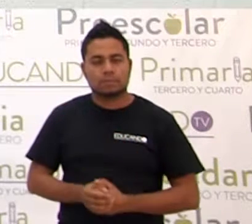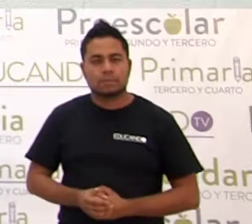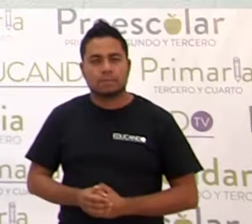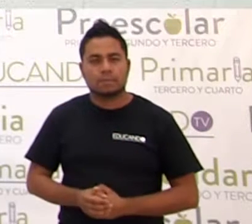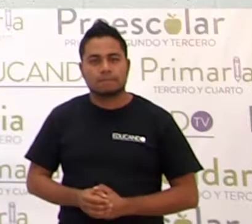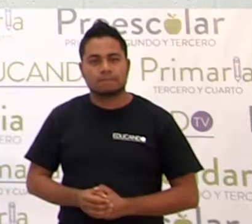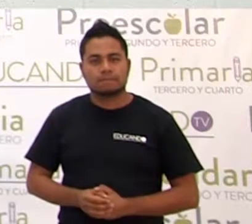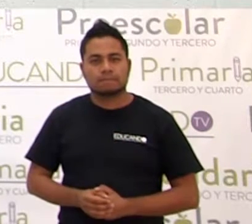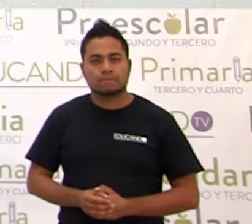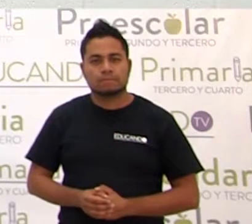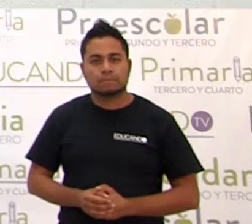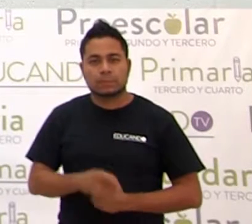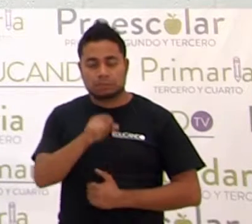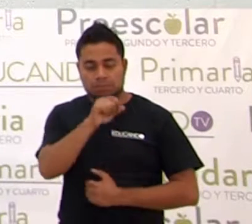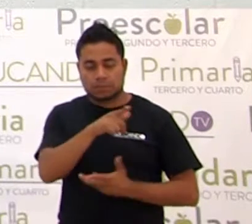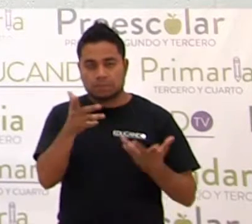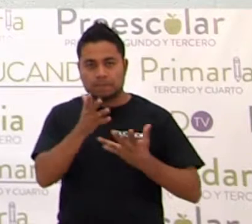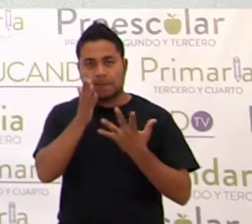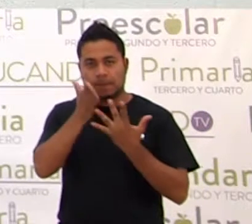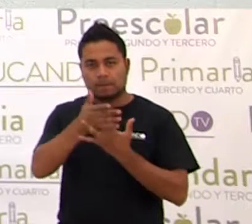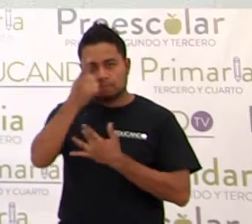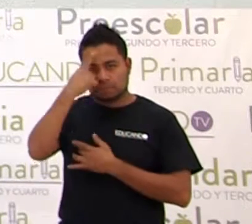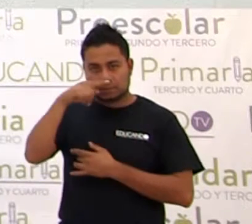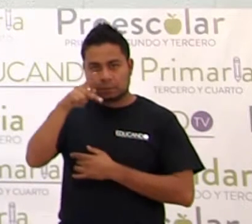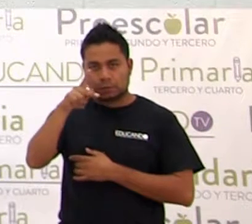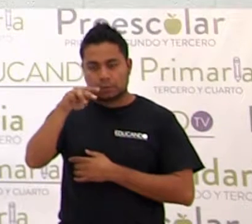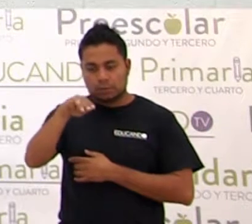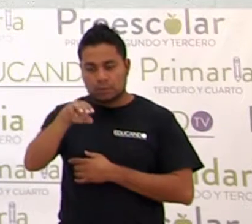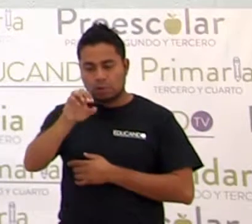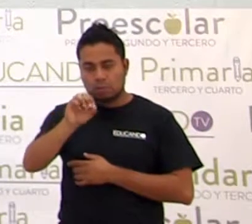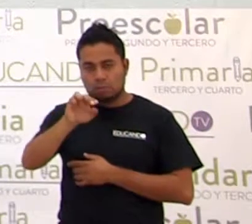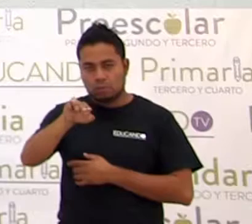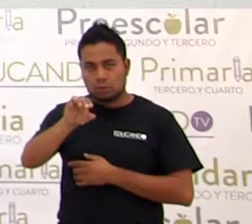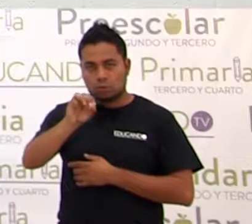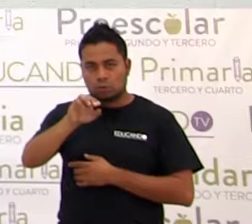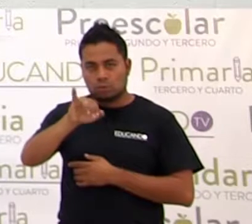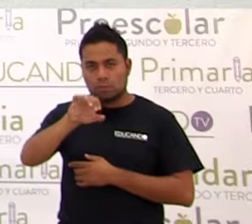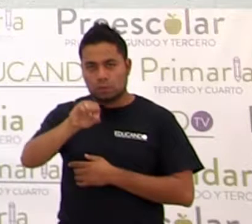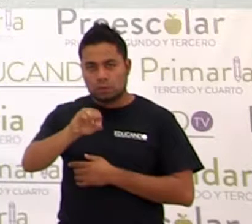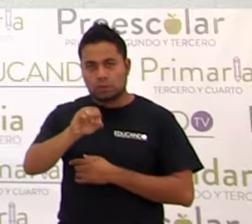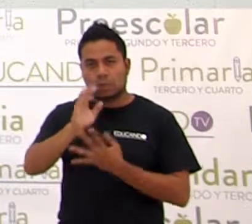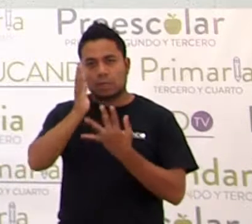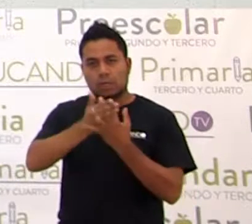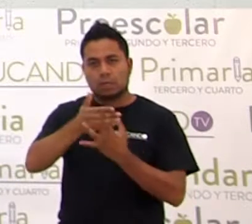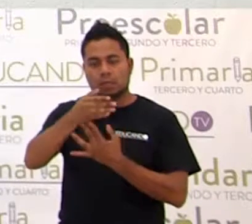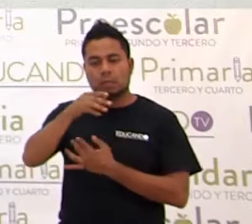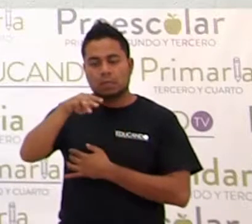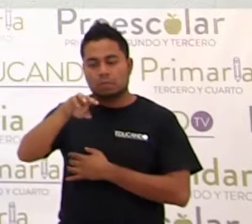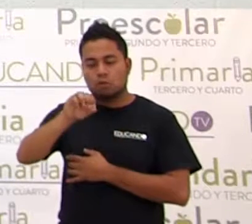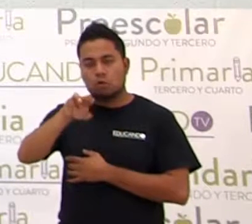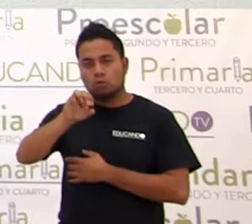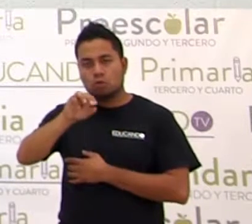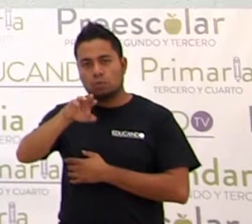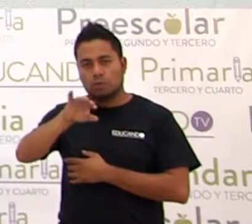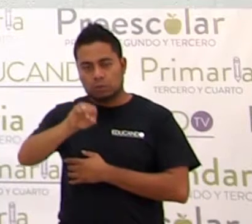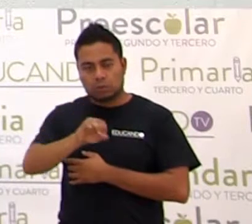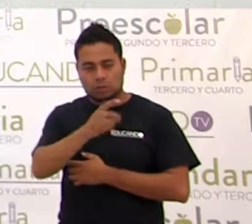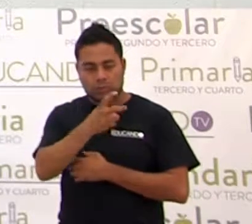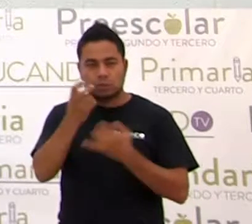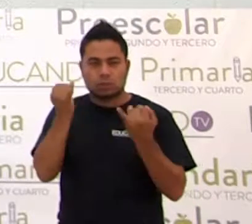una división de monomio entre monomio. Esto es igual a